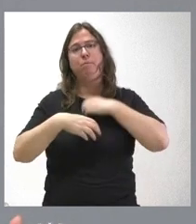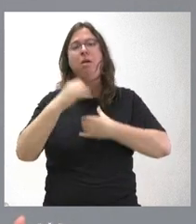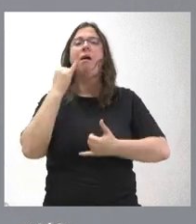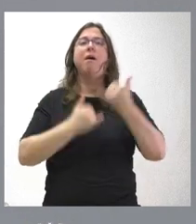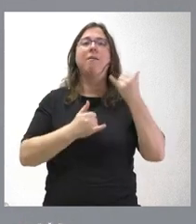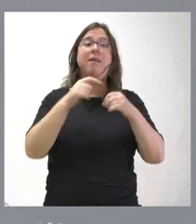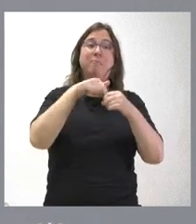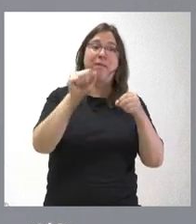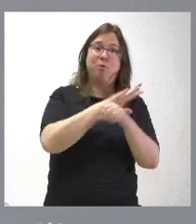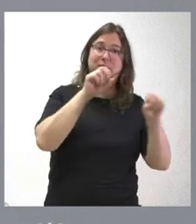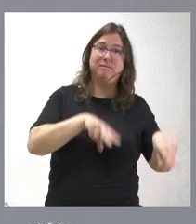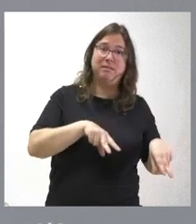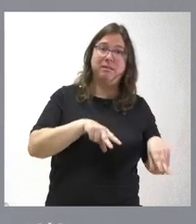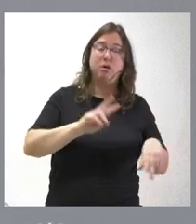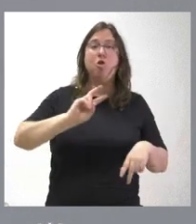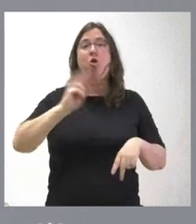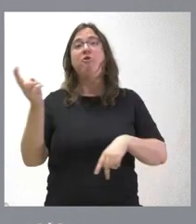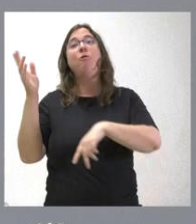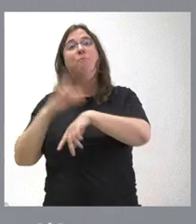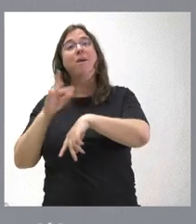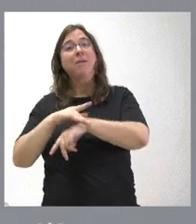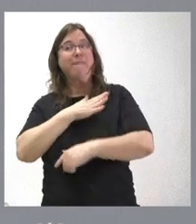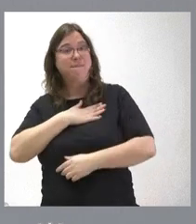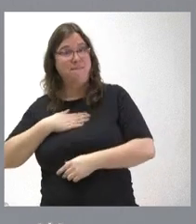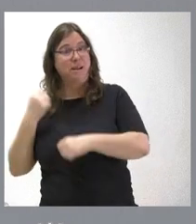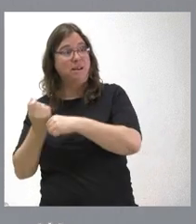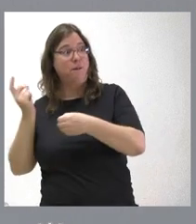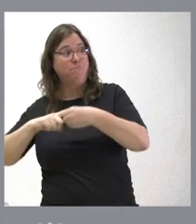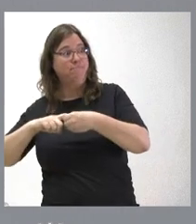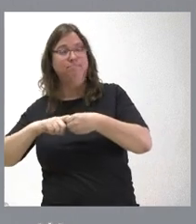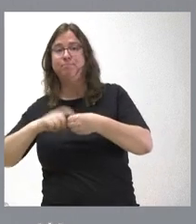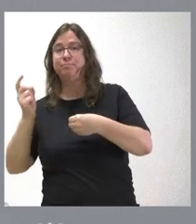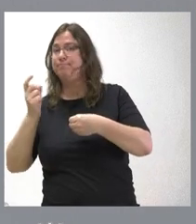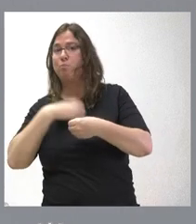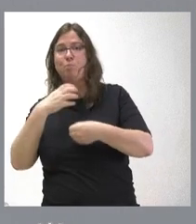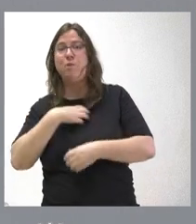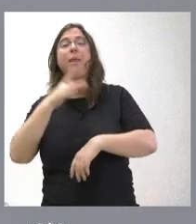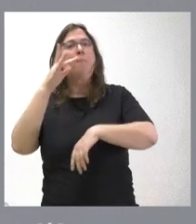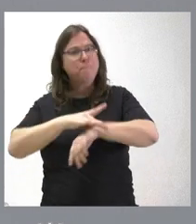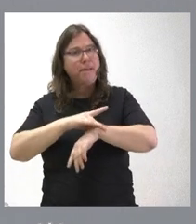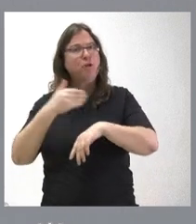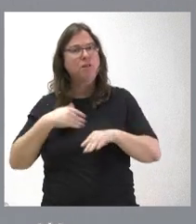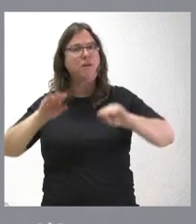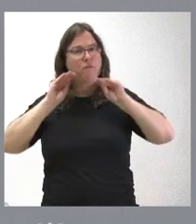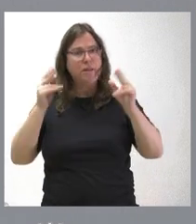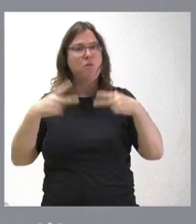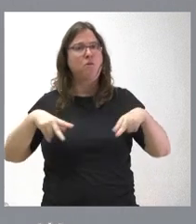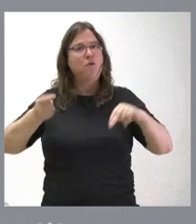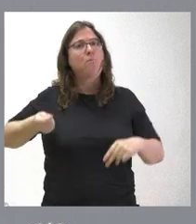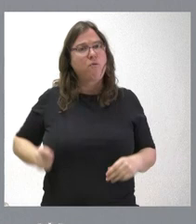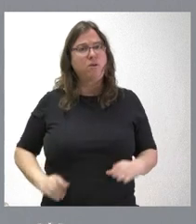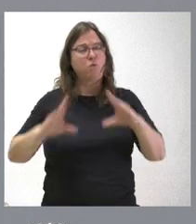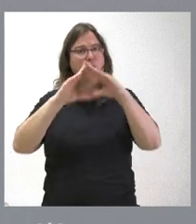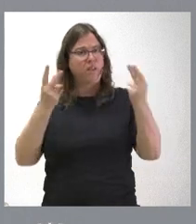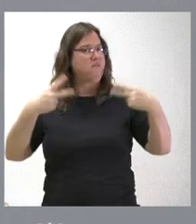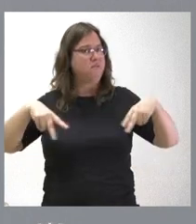tenemos plazas sin cubrir y, por otros, médicos de familia que quisieran cubrir esas plazas. Médicos que han acabado su formación como profesionales